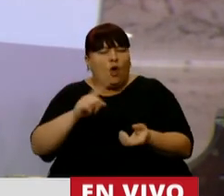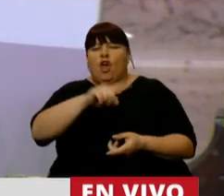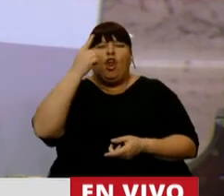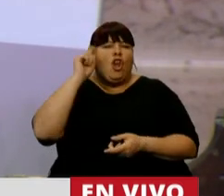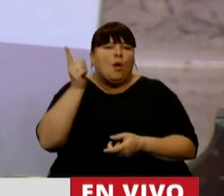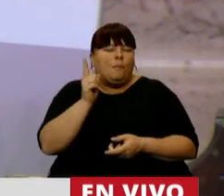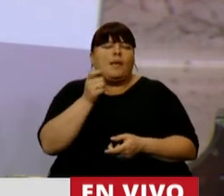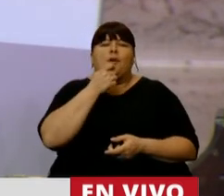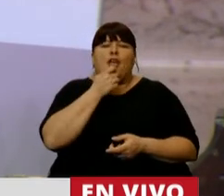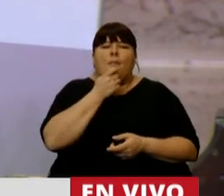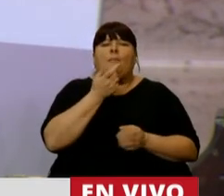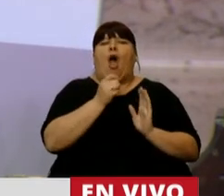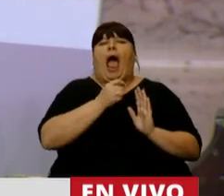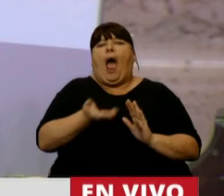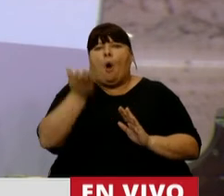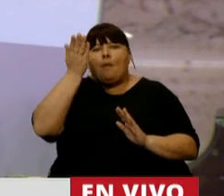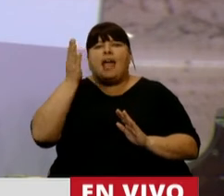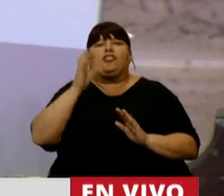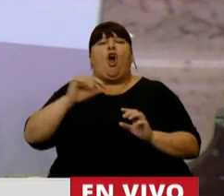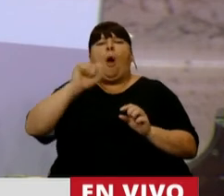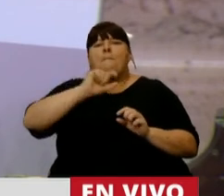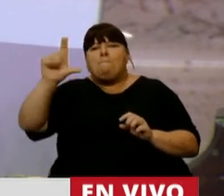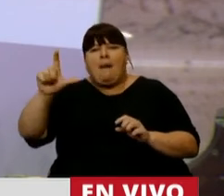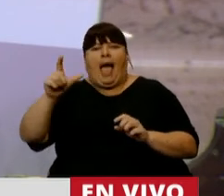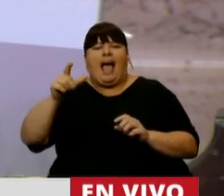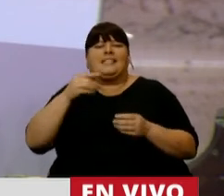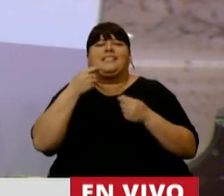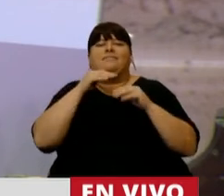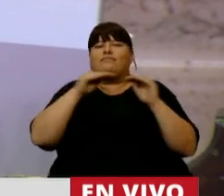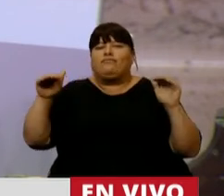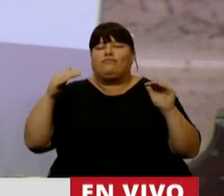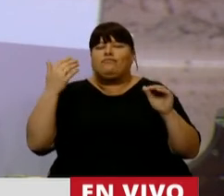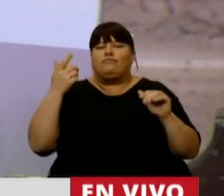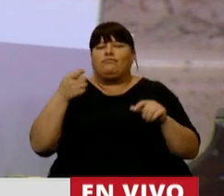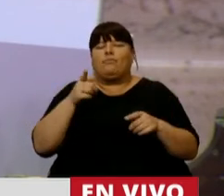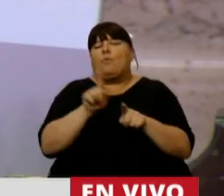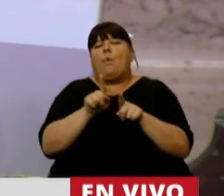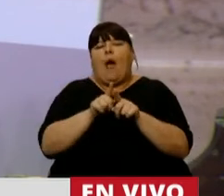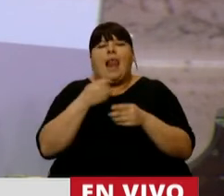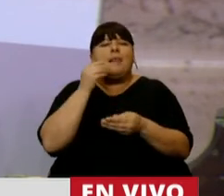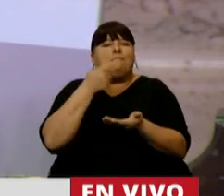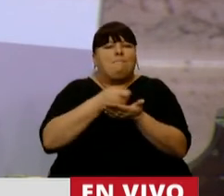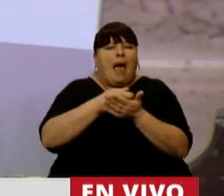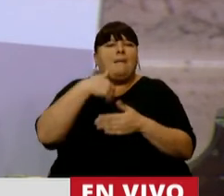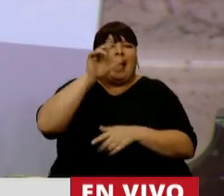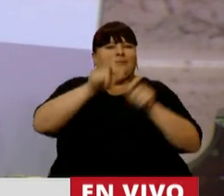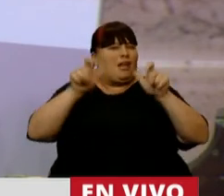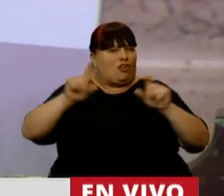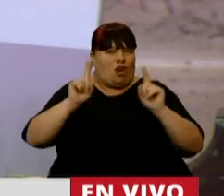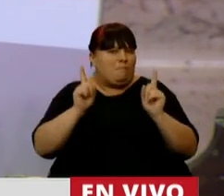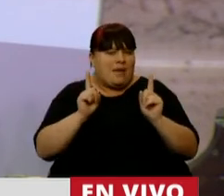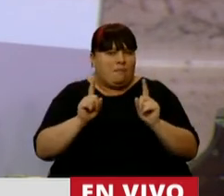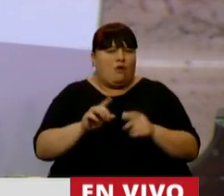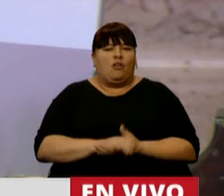prevé que haya un aumento, una expansión en la cobertura horizontal, es decir, que cubra a más beneficiarios,